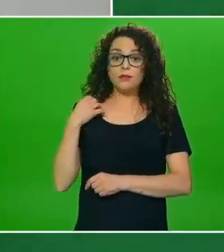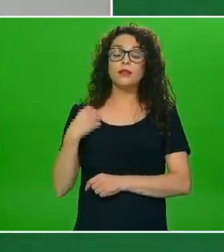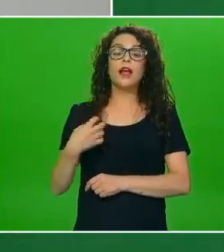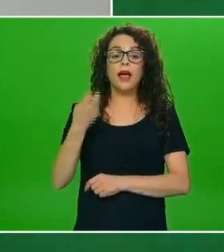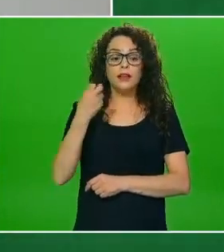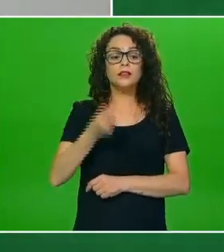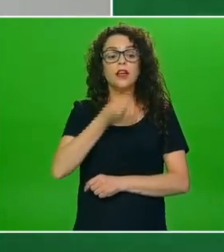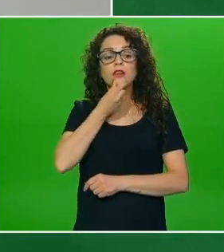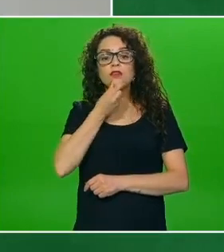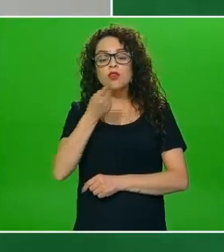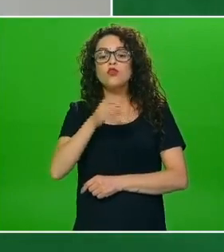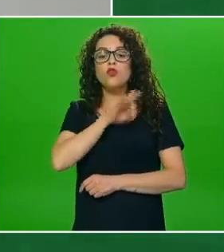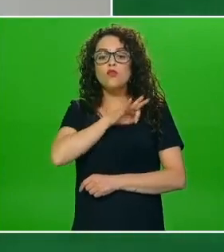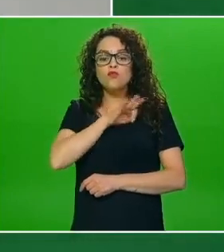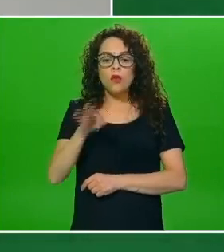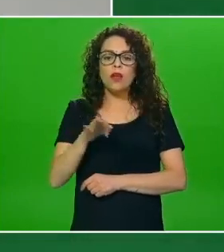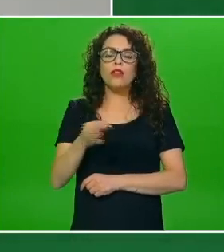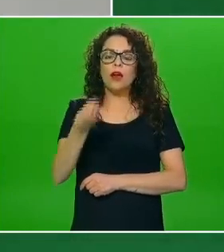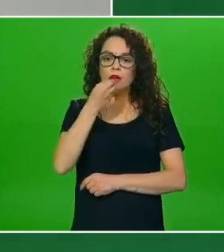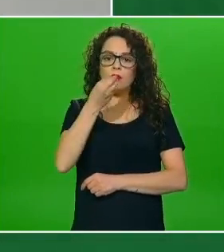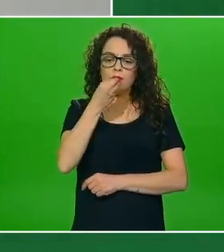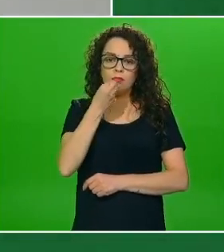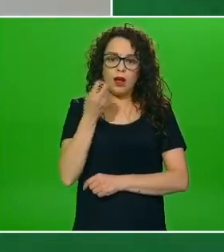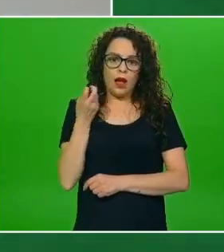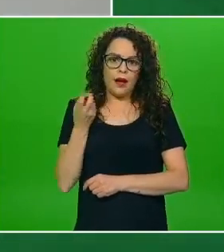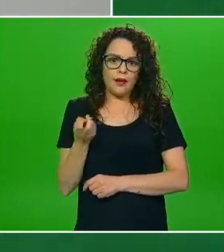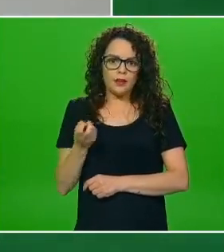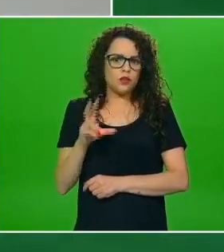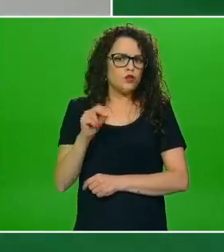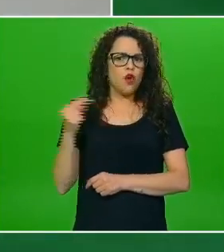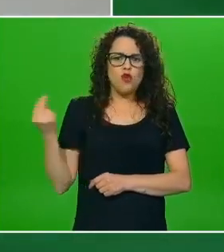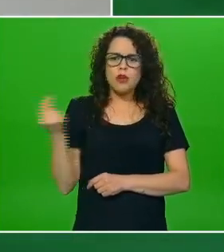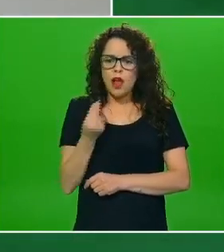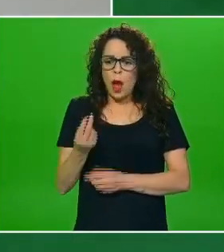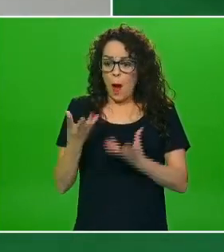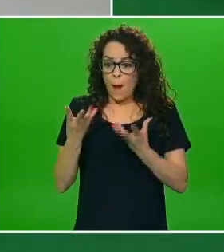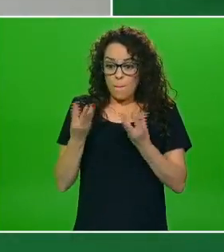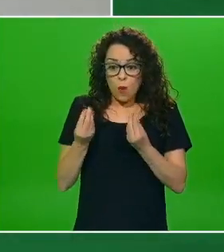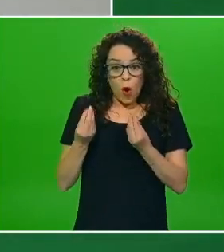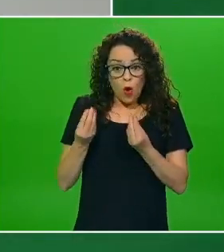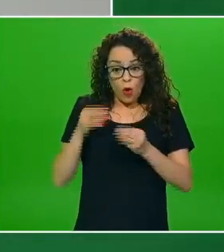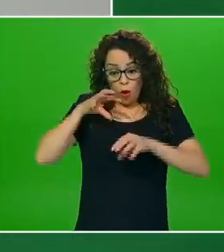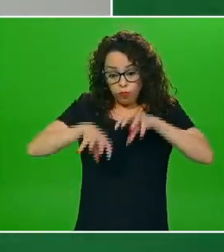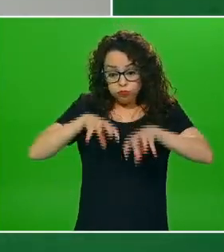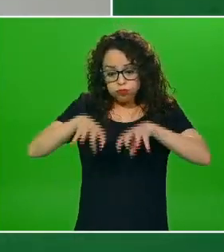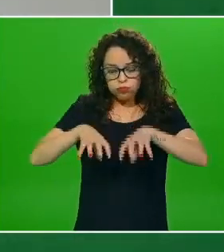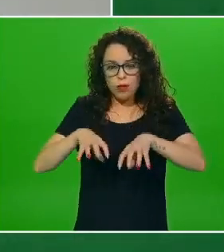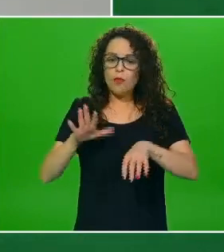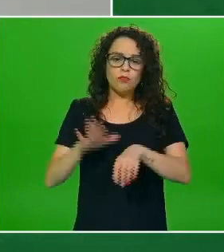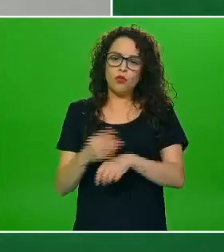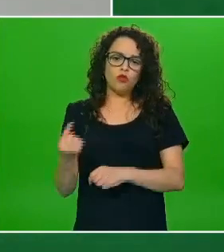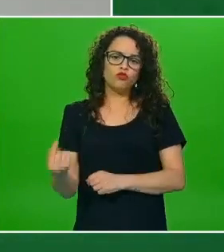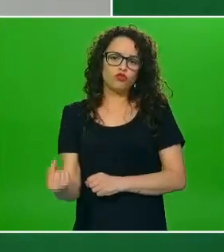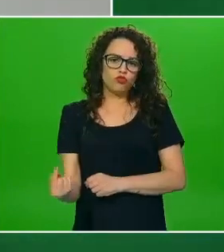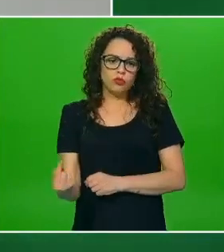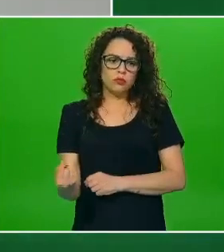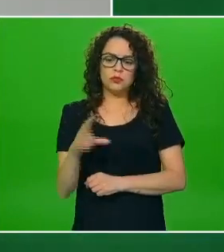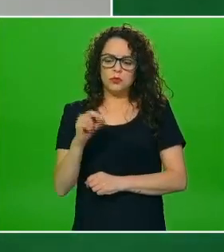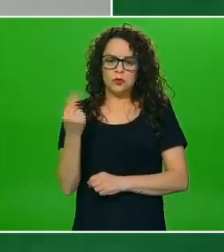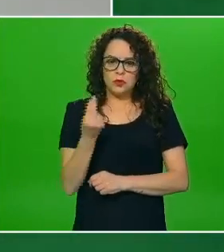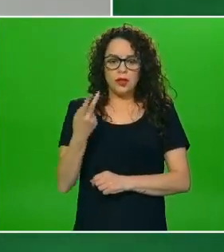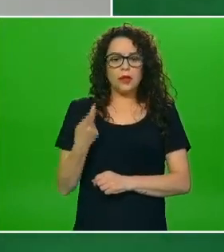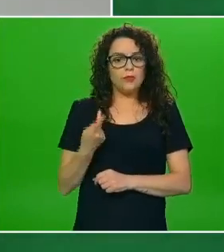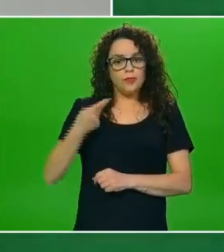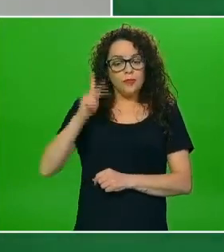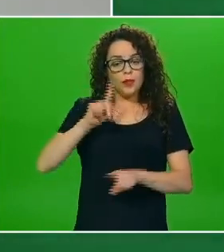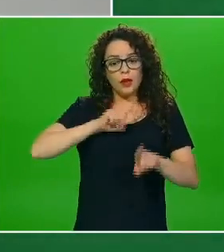consuman alimentos frescos no se requieren de grandes cantidades de comida cuando son más pequeños pero una diversidad